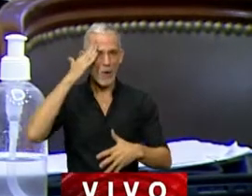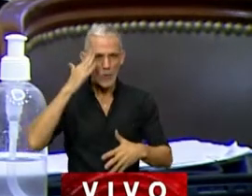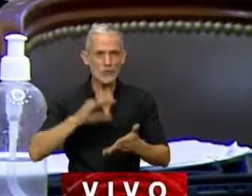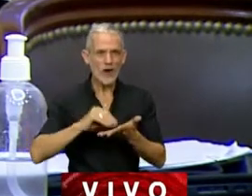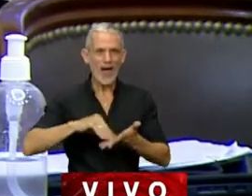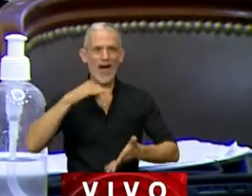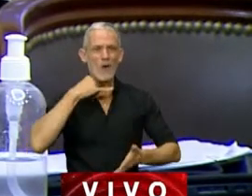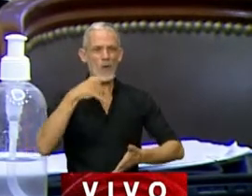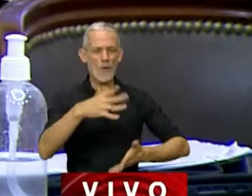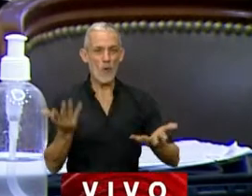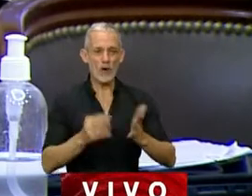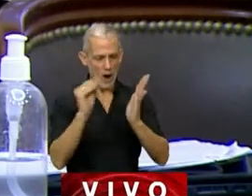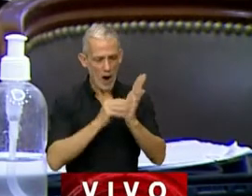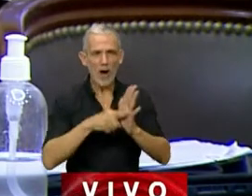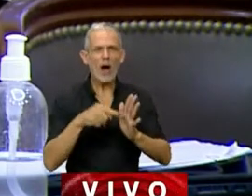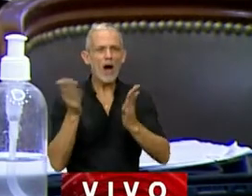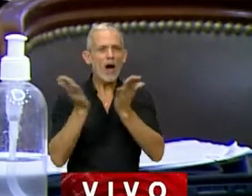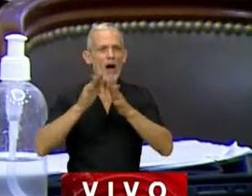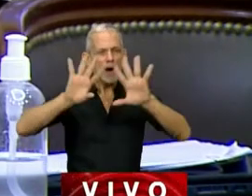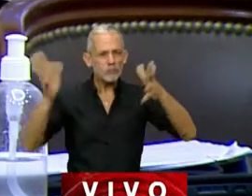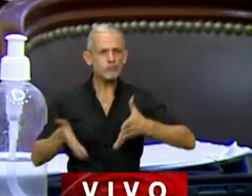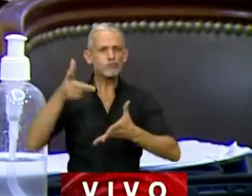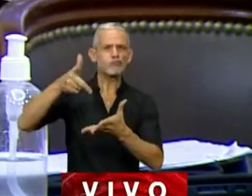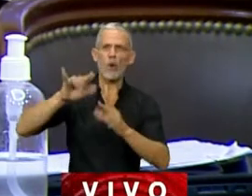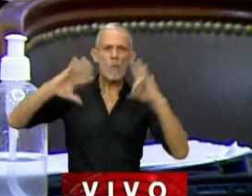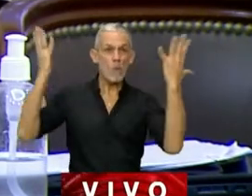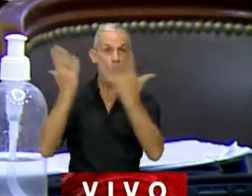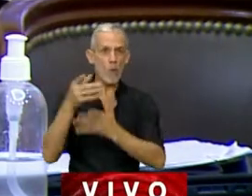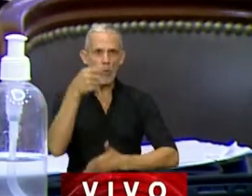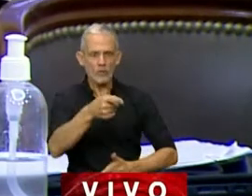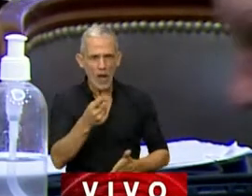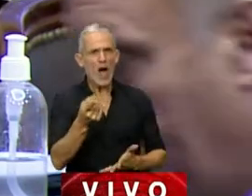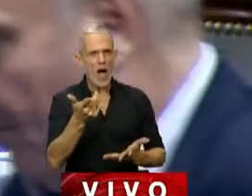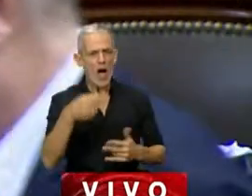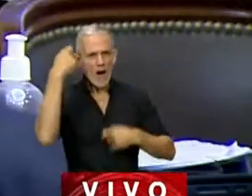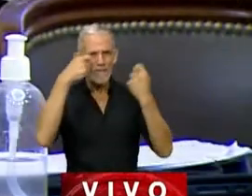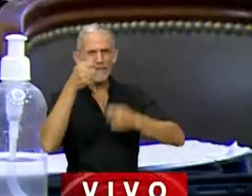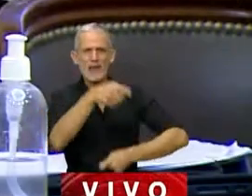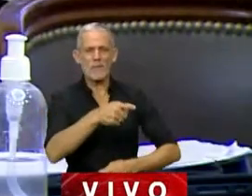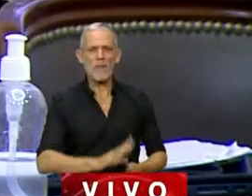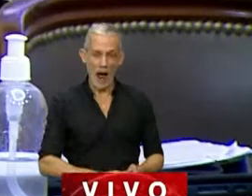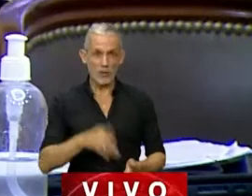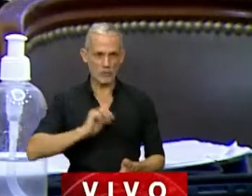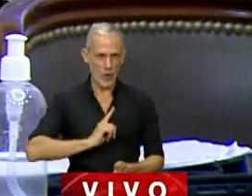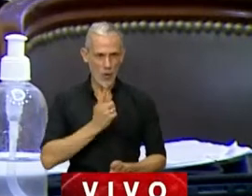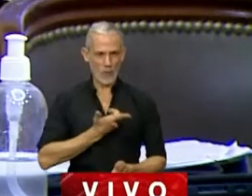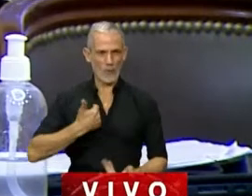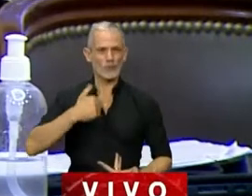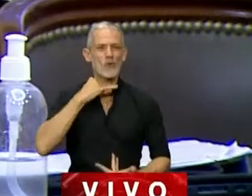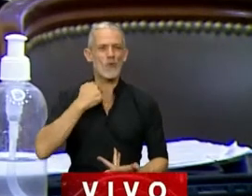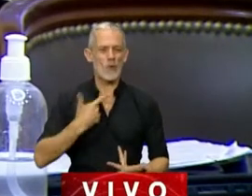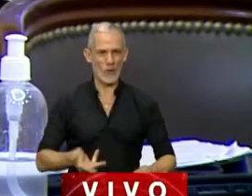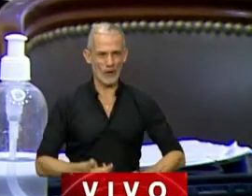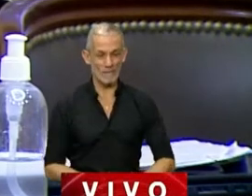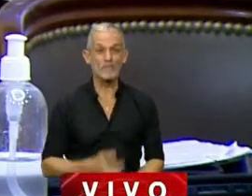de mi tierra. En la agenda de los grandes estudios audiovisuales mundiales que acá también se hicieron referencia y que nos inorgullece como jujeños.